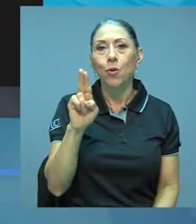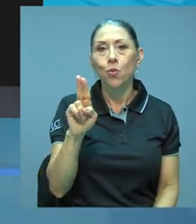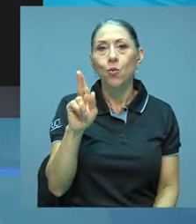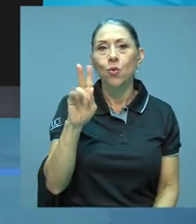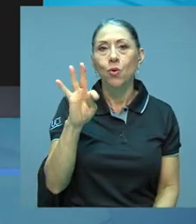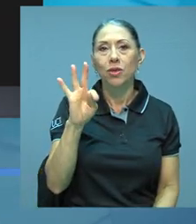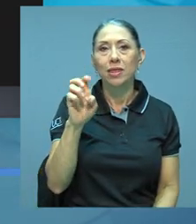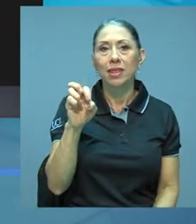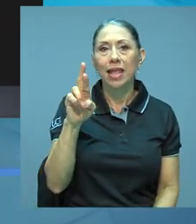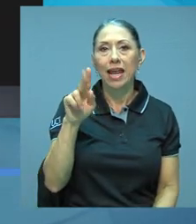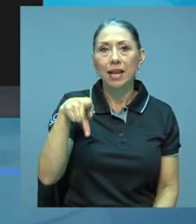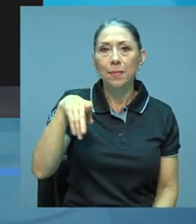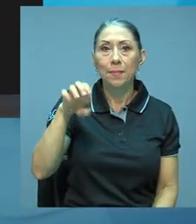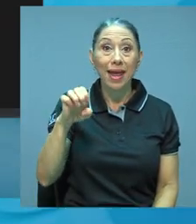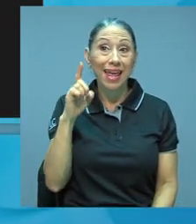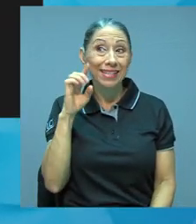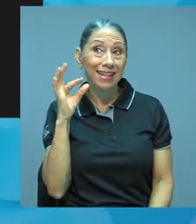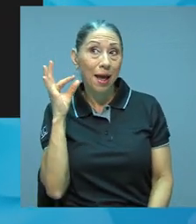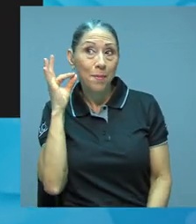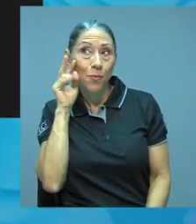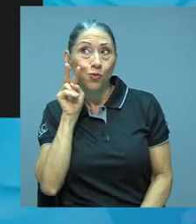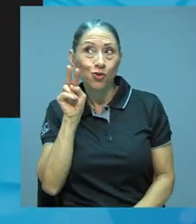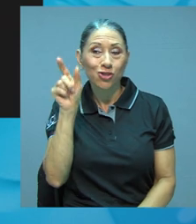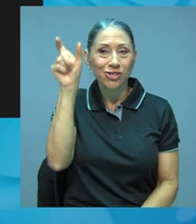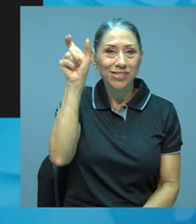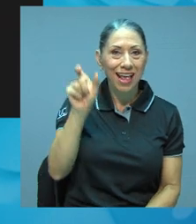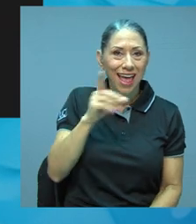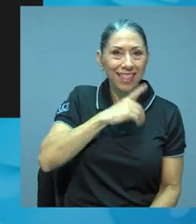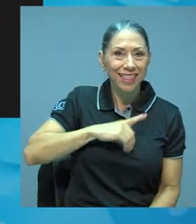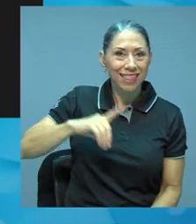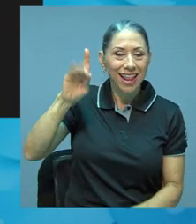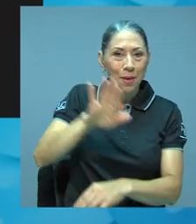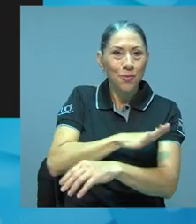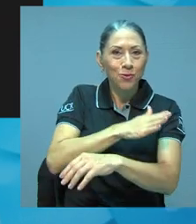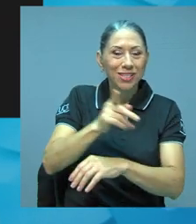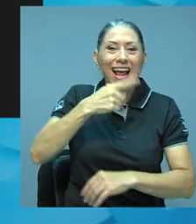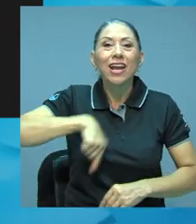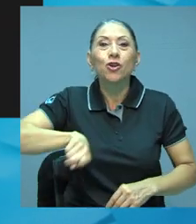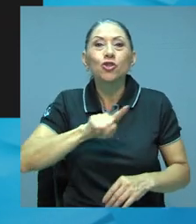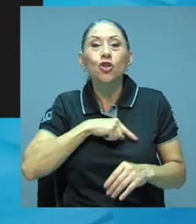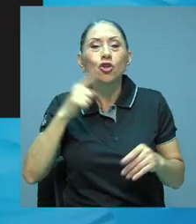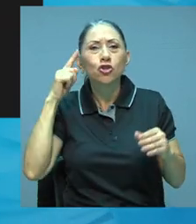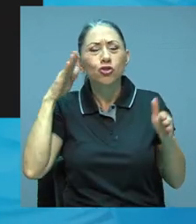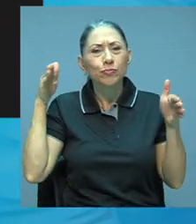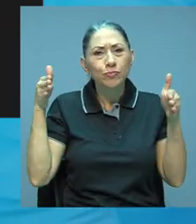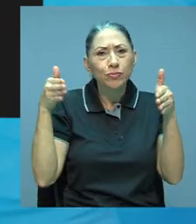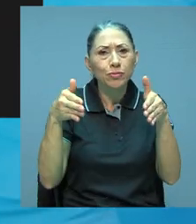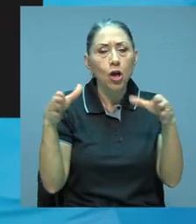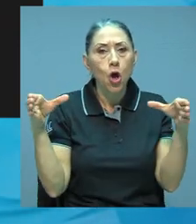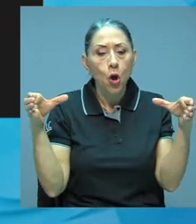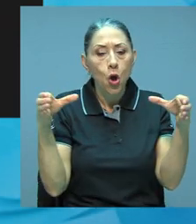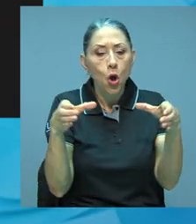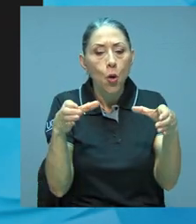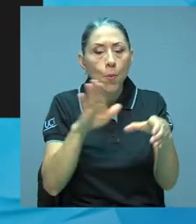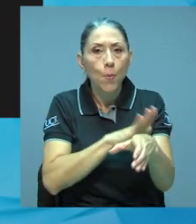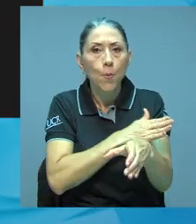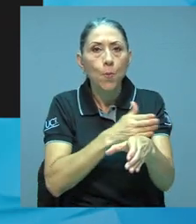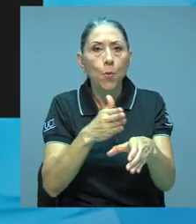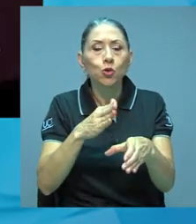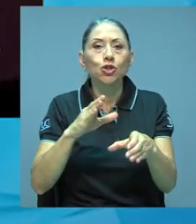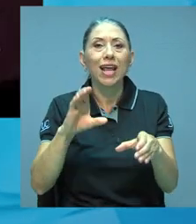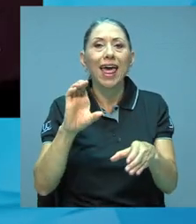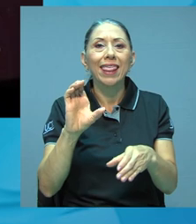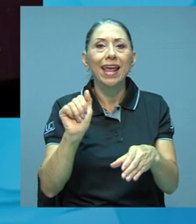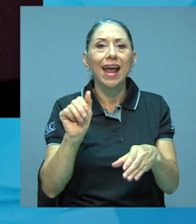Uterpe, si bien es la musa de la música, nosotros lo abordamos desde la música de cámara, desde la música de cámara y también desde la divulgación